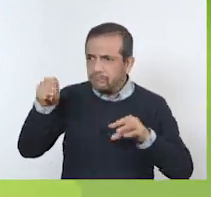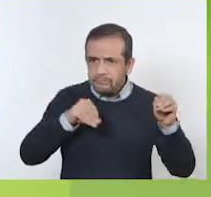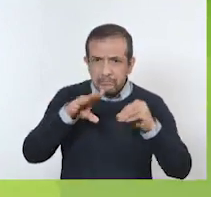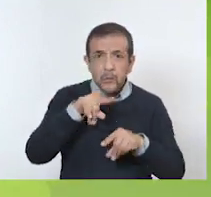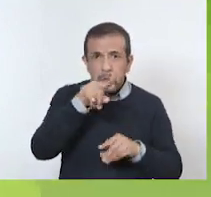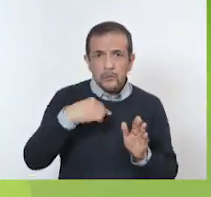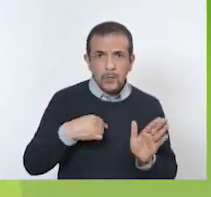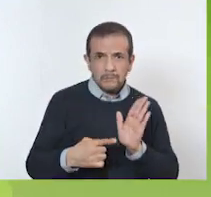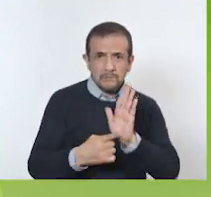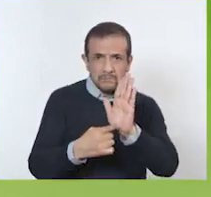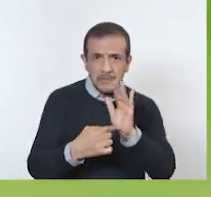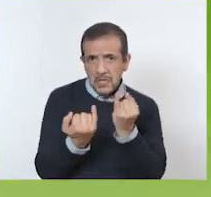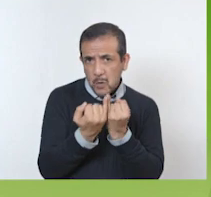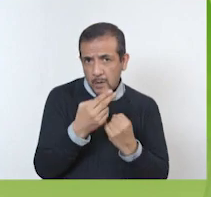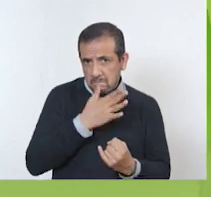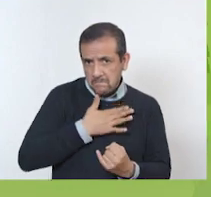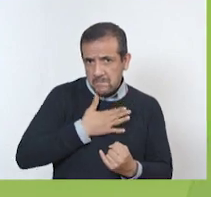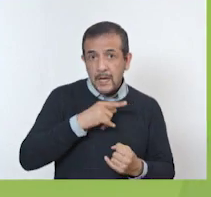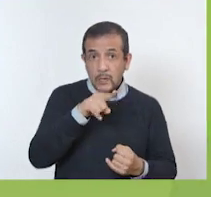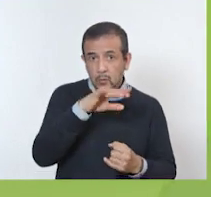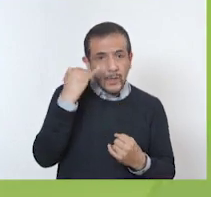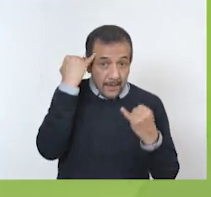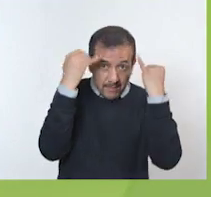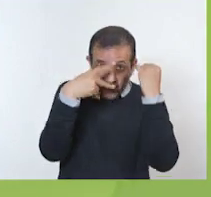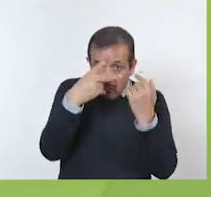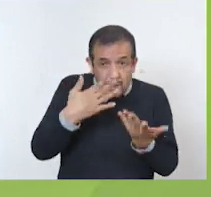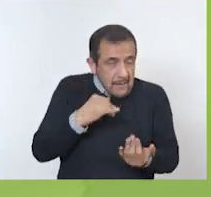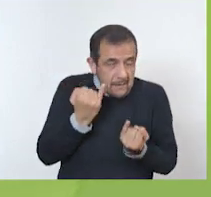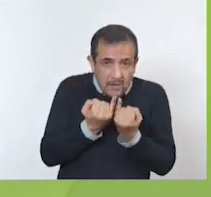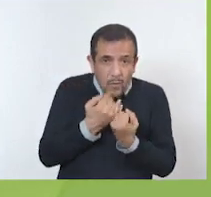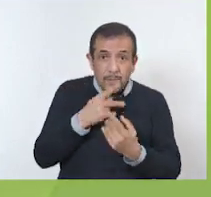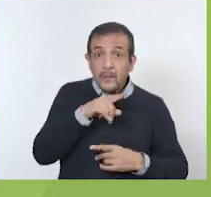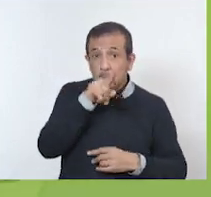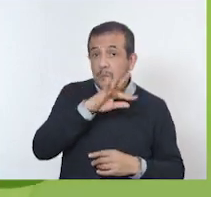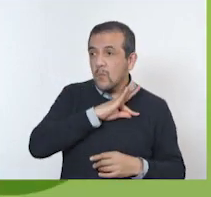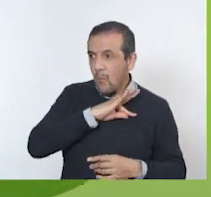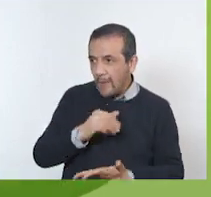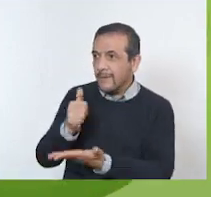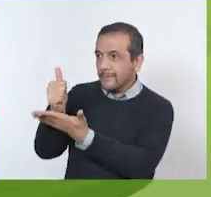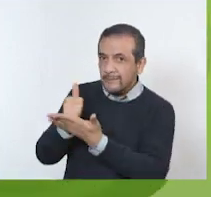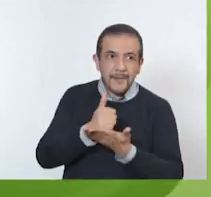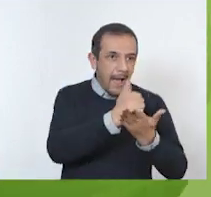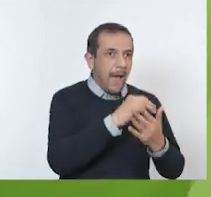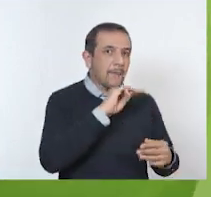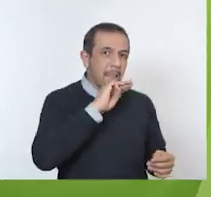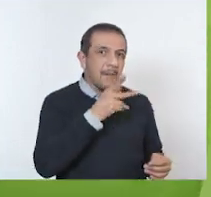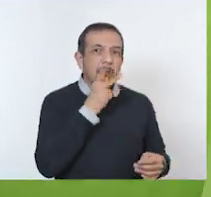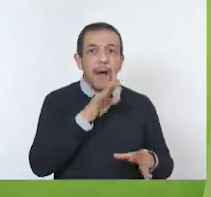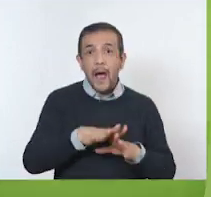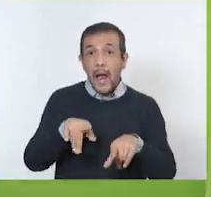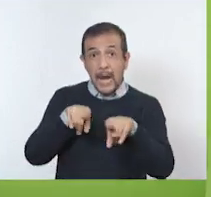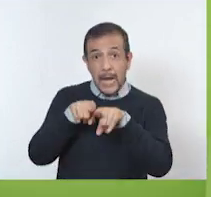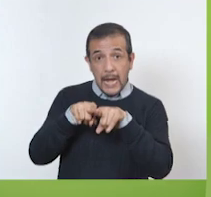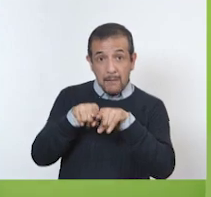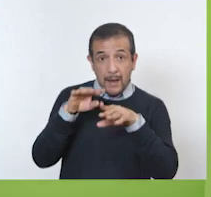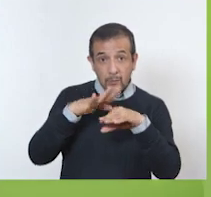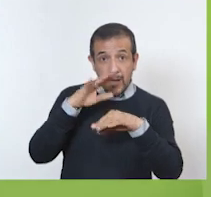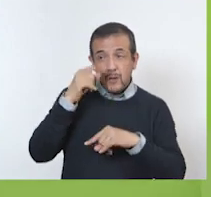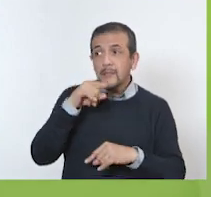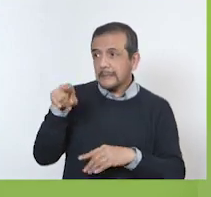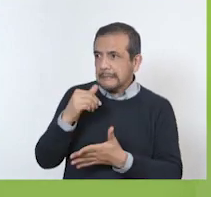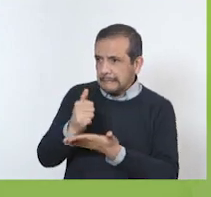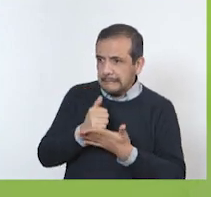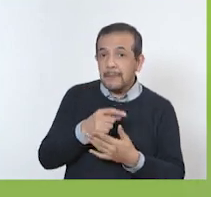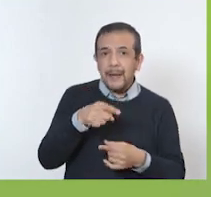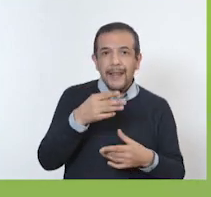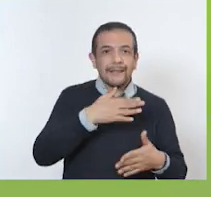ejemplo la que hicimos o pueden crear algo muy diferente ustedes. Y pueden pedir ayuda a papá, a mamá o a sus hermanos. Y así será